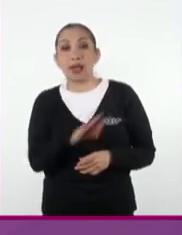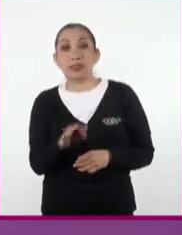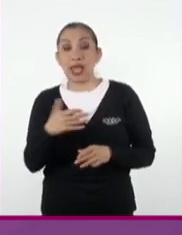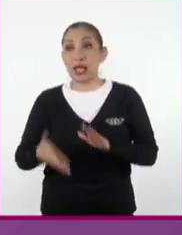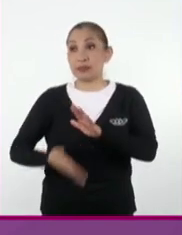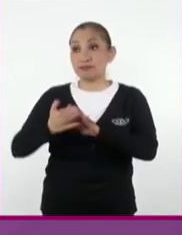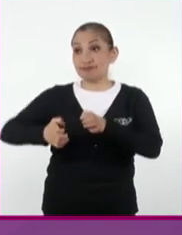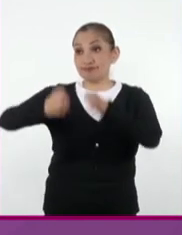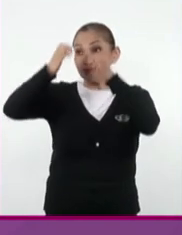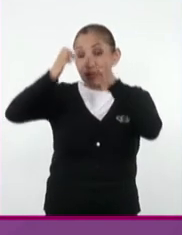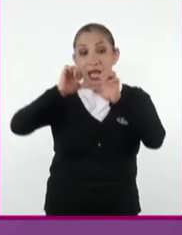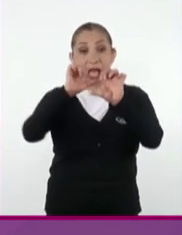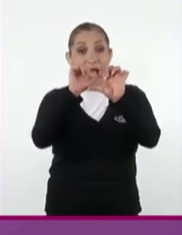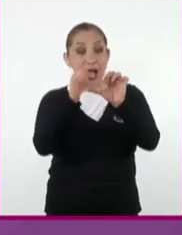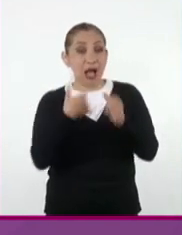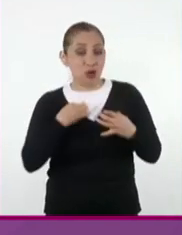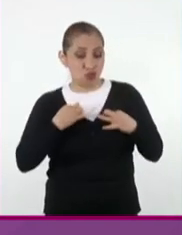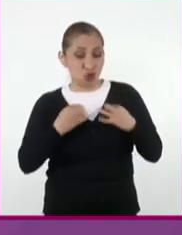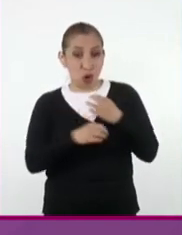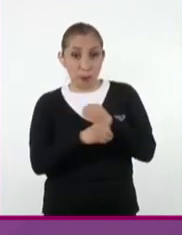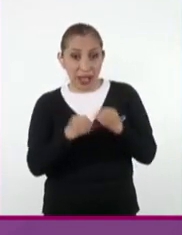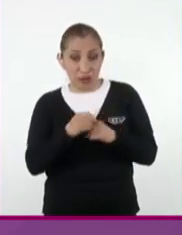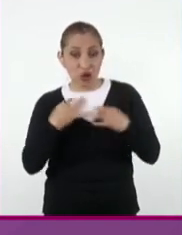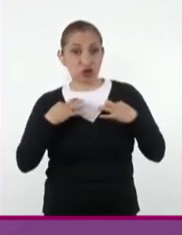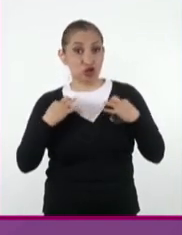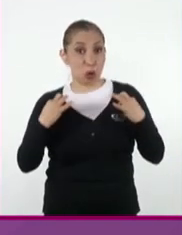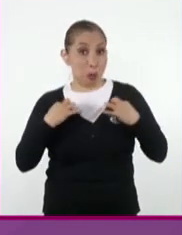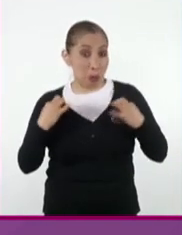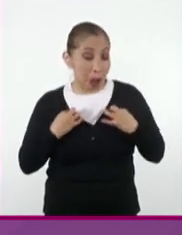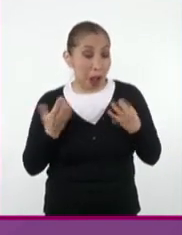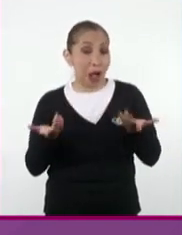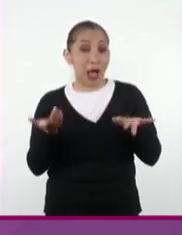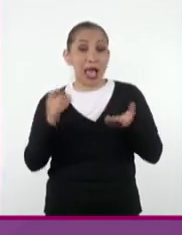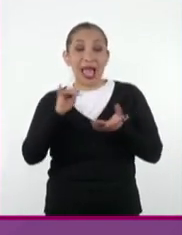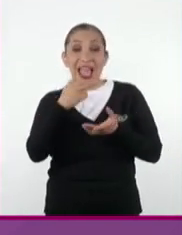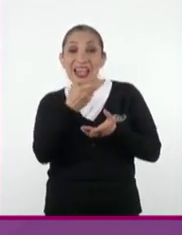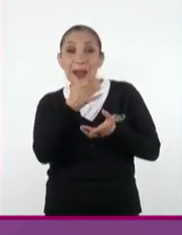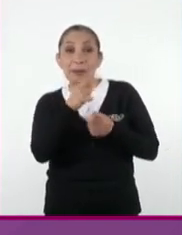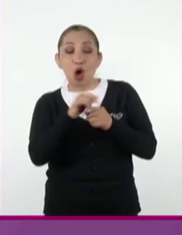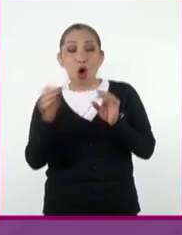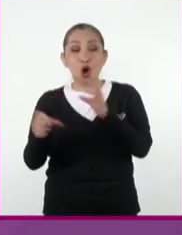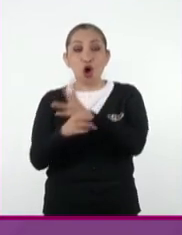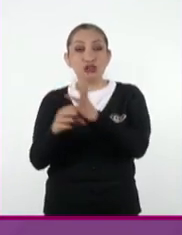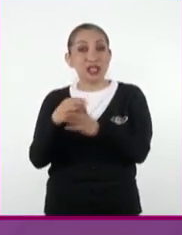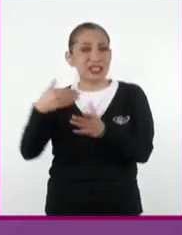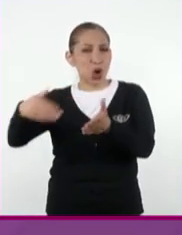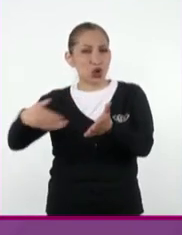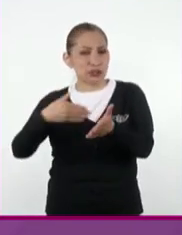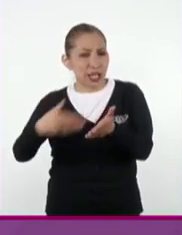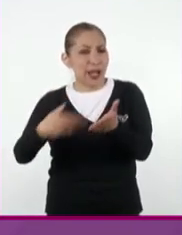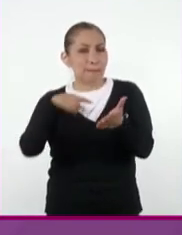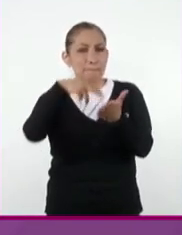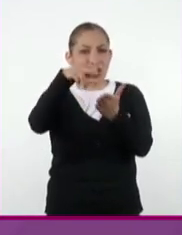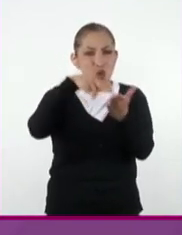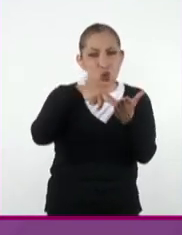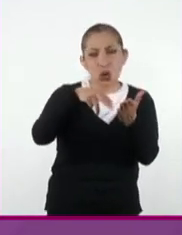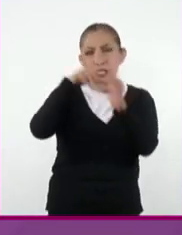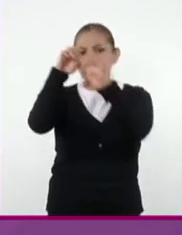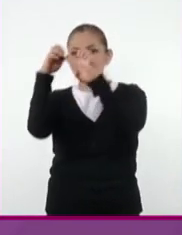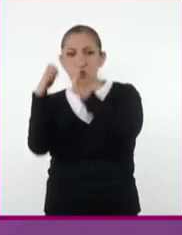construcciones, artículos de uso cotidiano como vestimentas, herramientas o utensilios de cocina, pinturas,